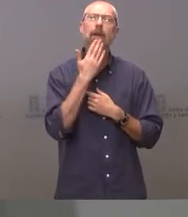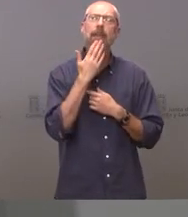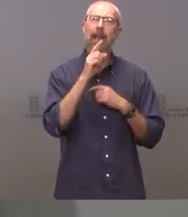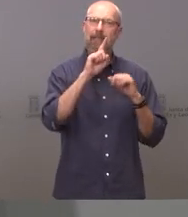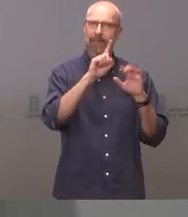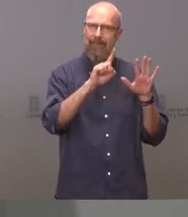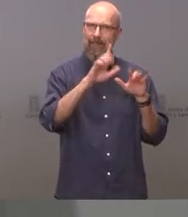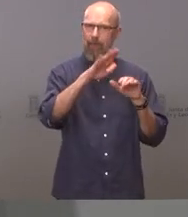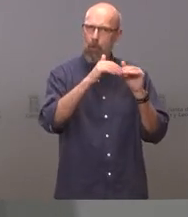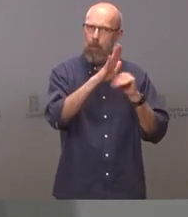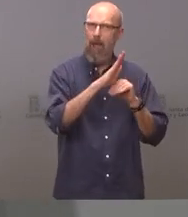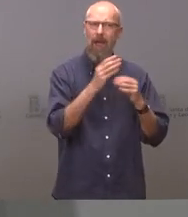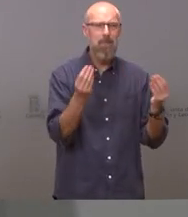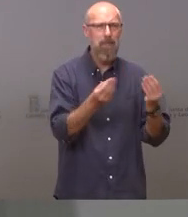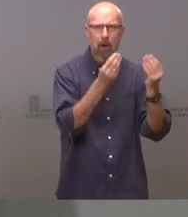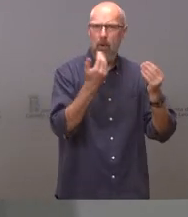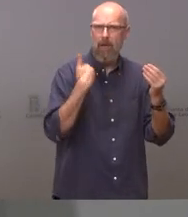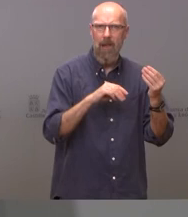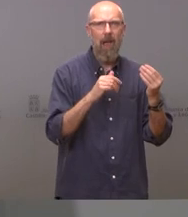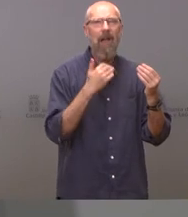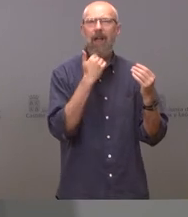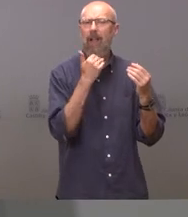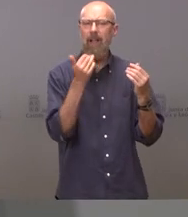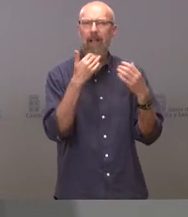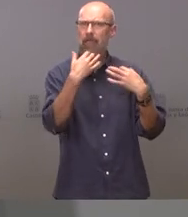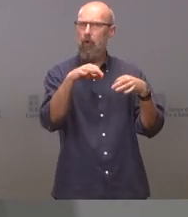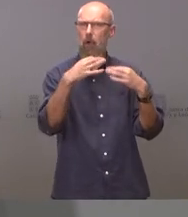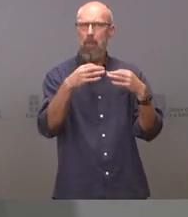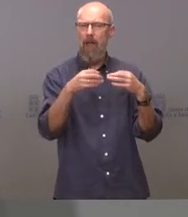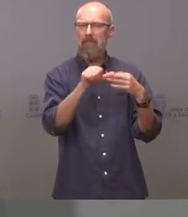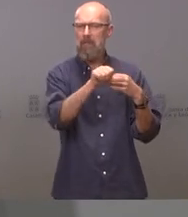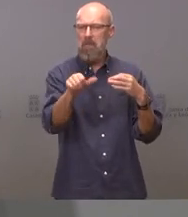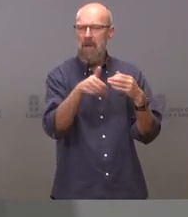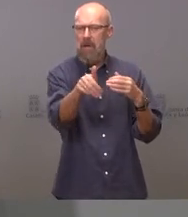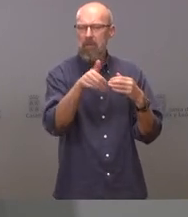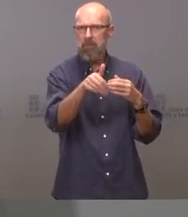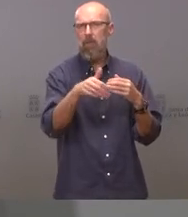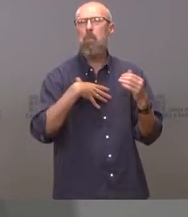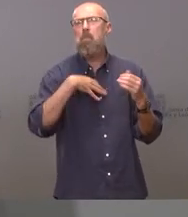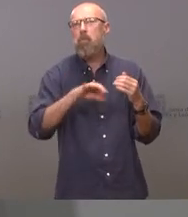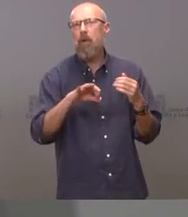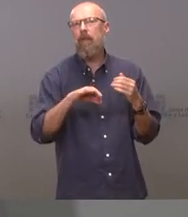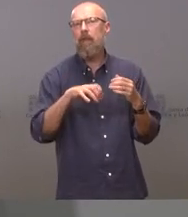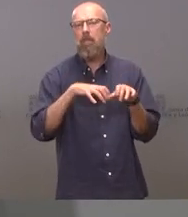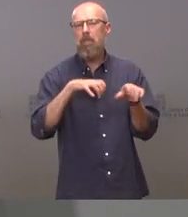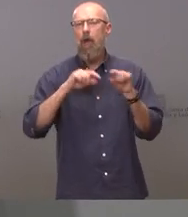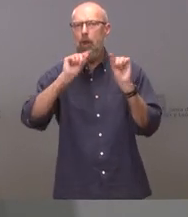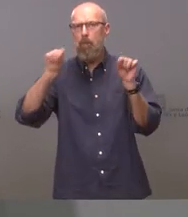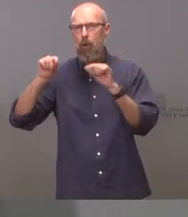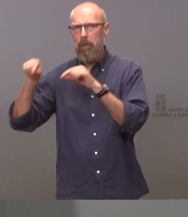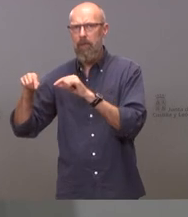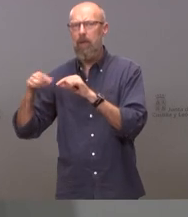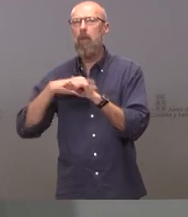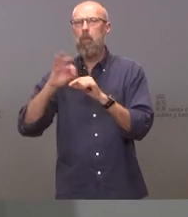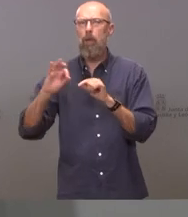prácticamente vamos camino de la nueva normalidad en cuestión de una semana es muy probable que la inmensa mayoría de las provincias empieza a estar